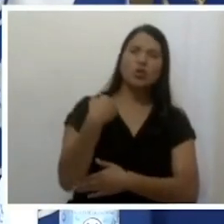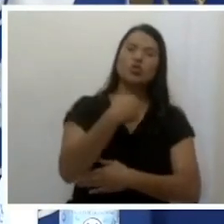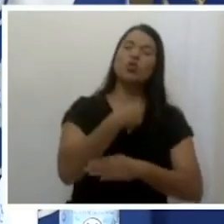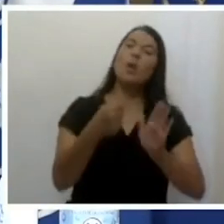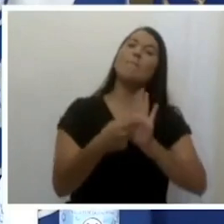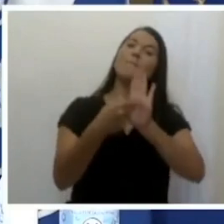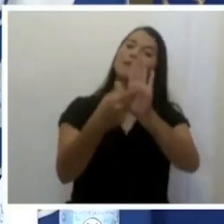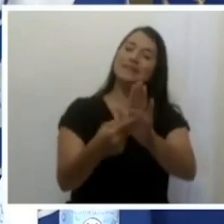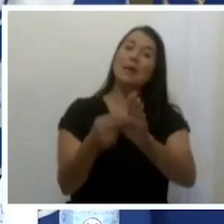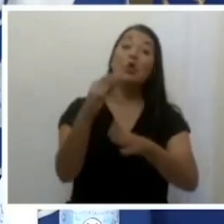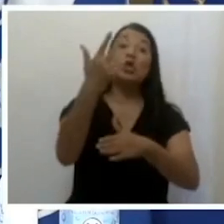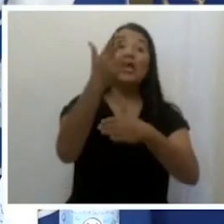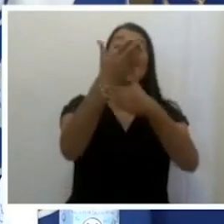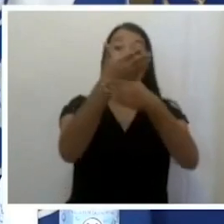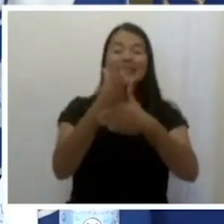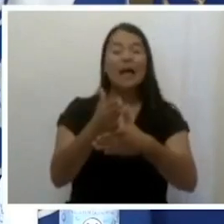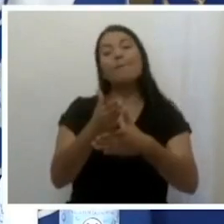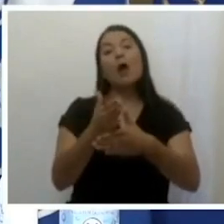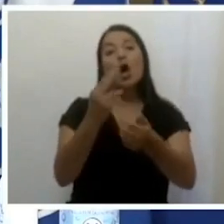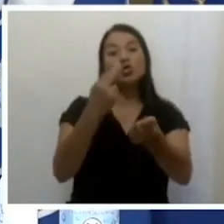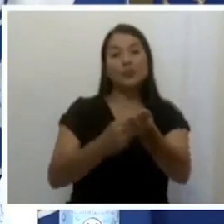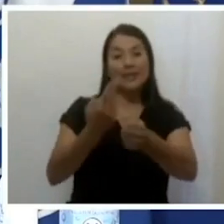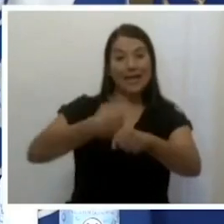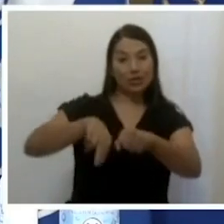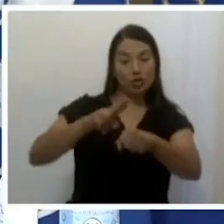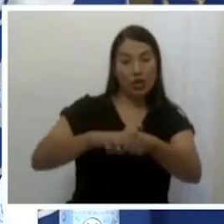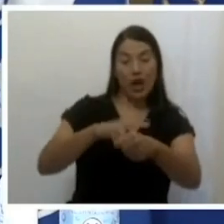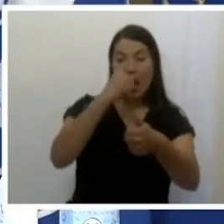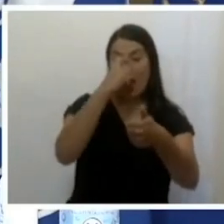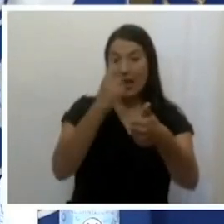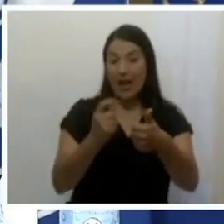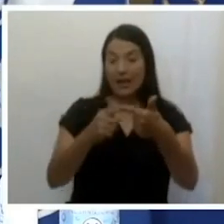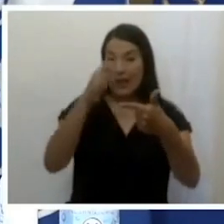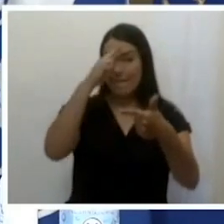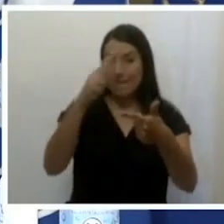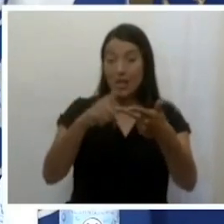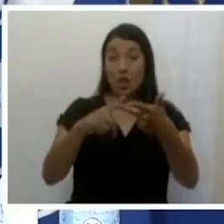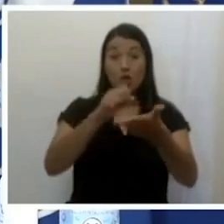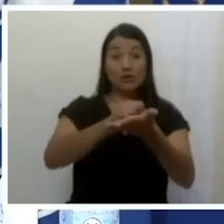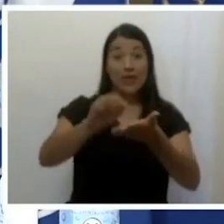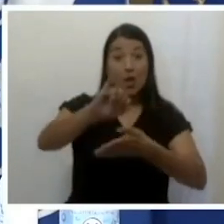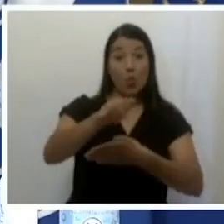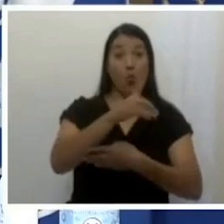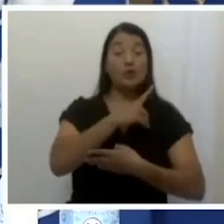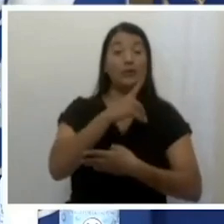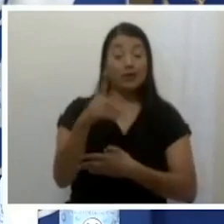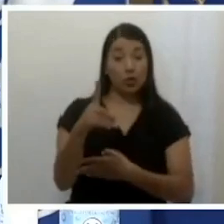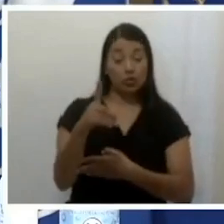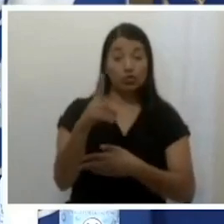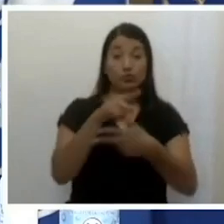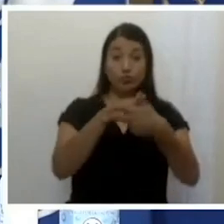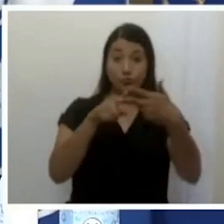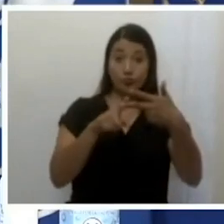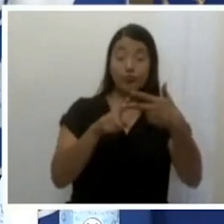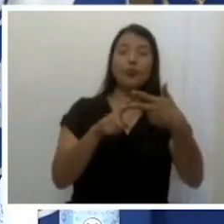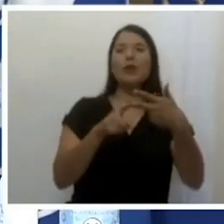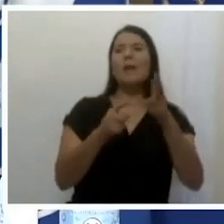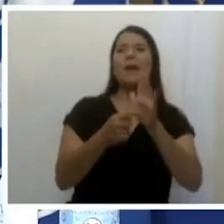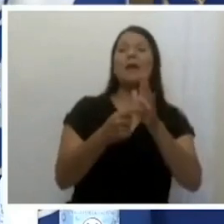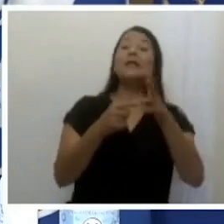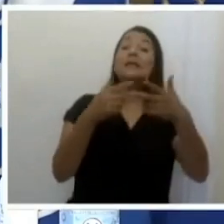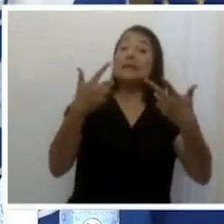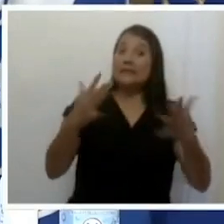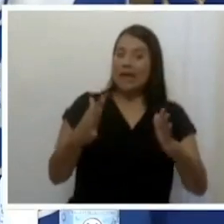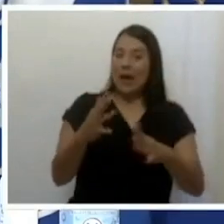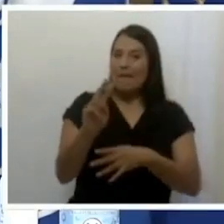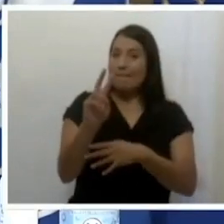nacionales. El Calderón Guardia, el Hospital México y el San Juan de Dios. Ya las primeras dos etapas están superadas y